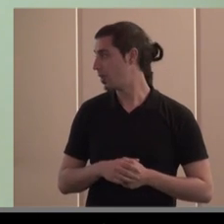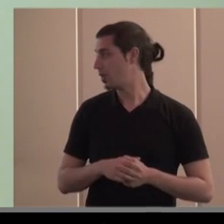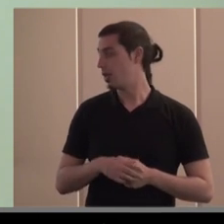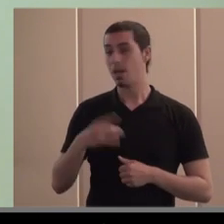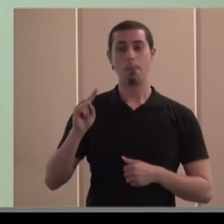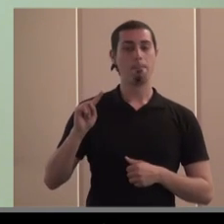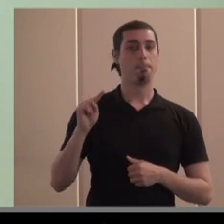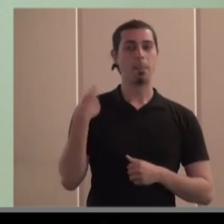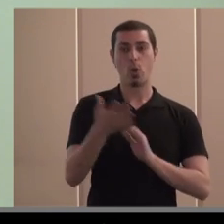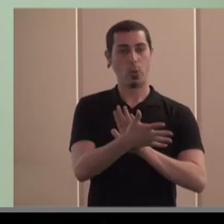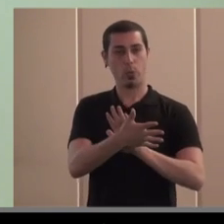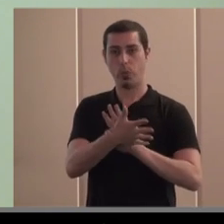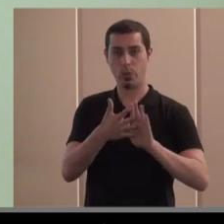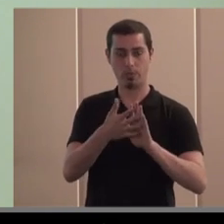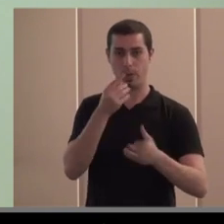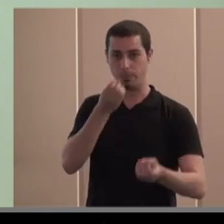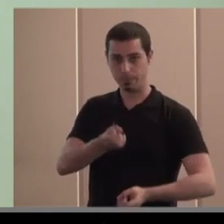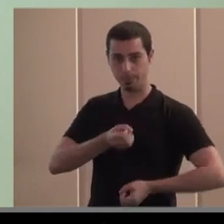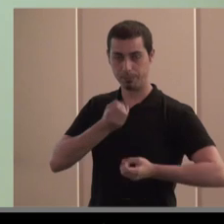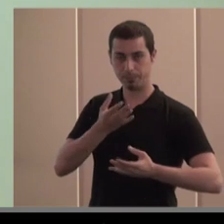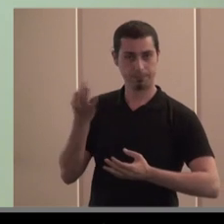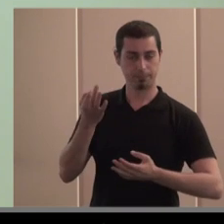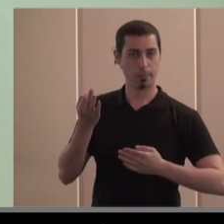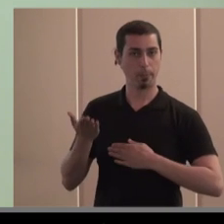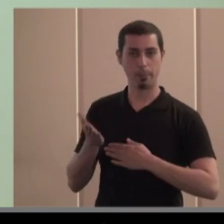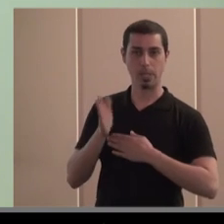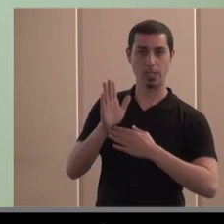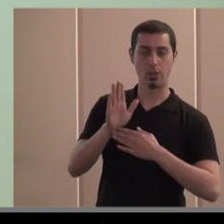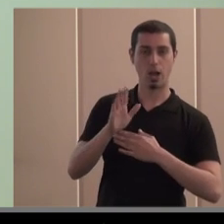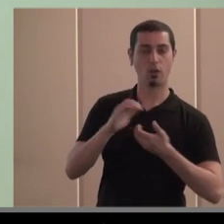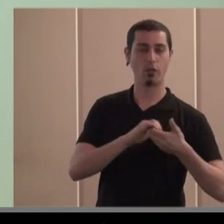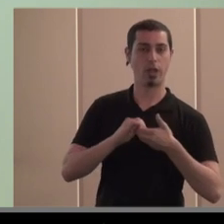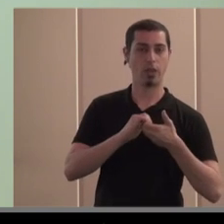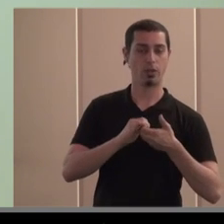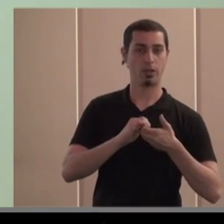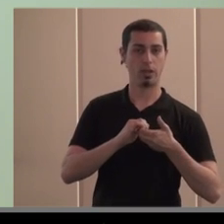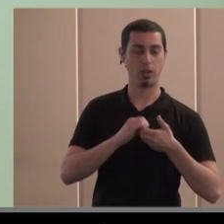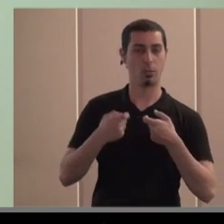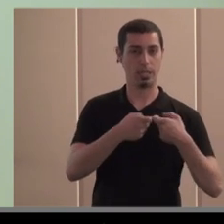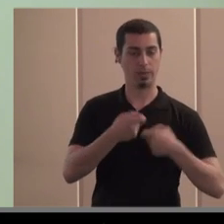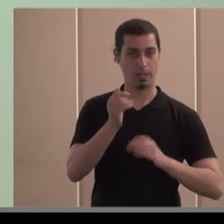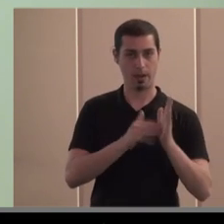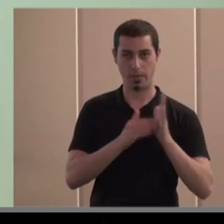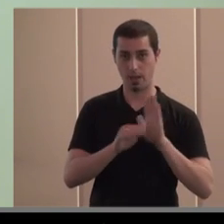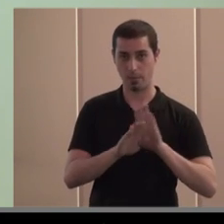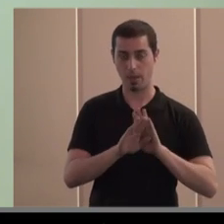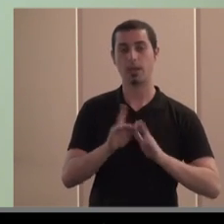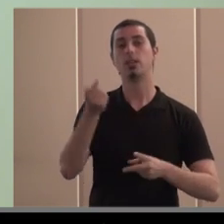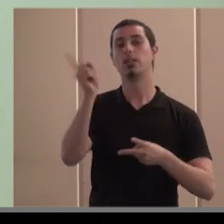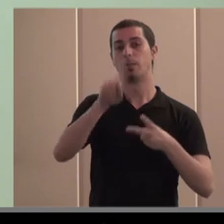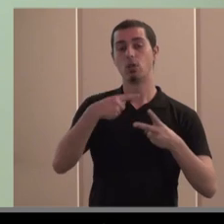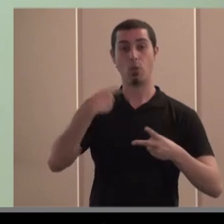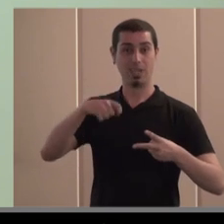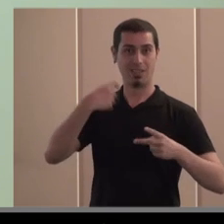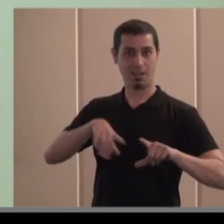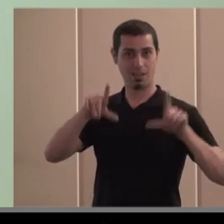primero muy rápidamente os presento tanto la Confederación de Cooperativas Valenciana que presido y el propio